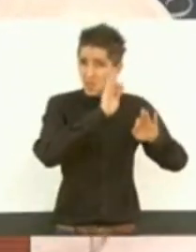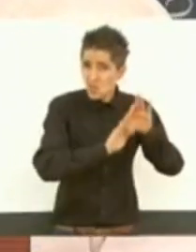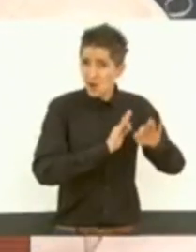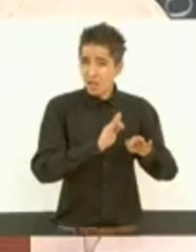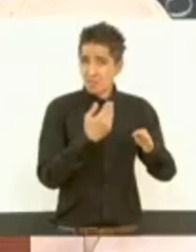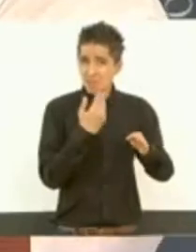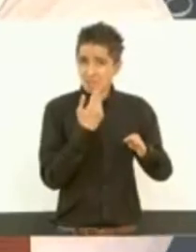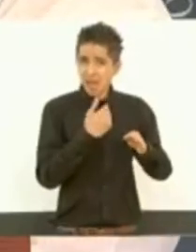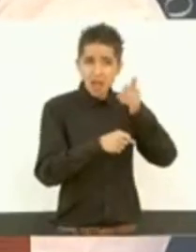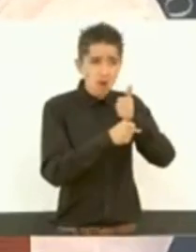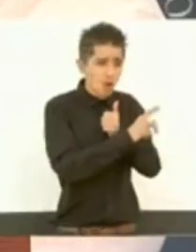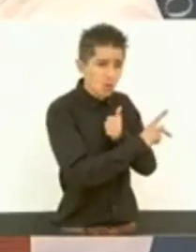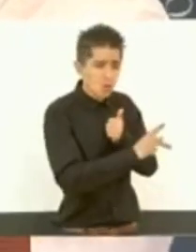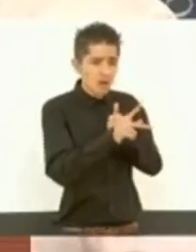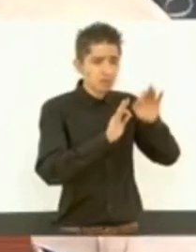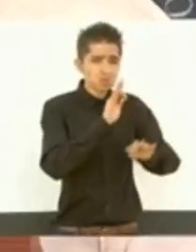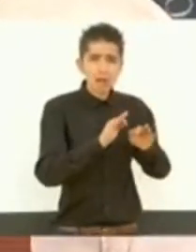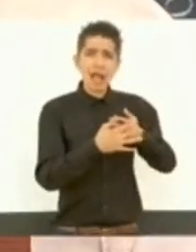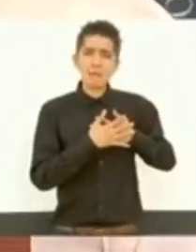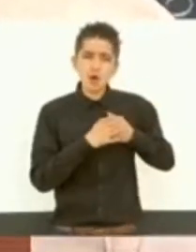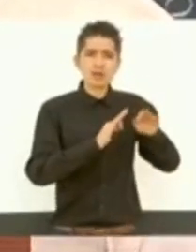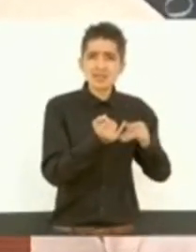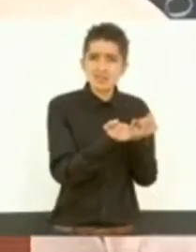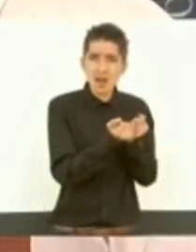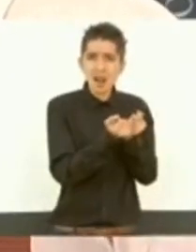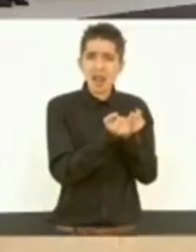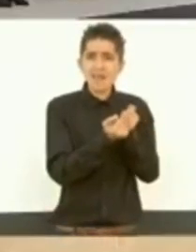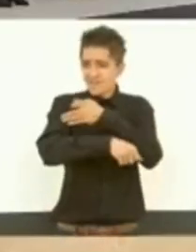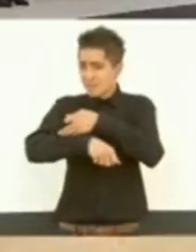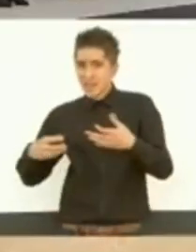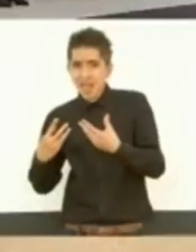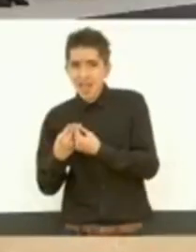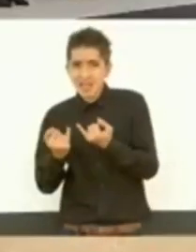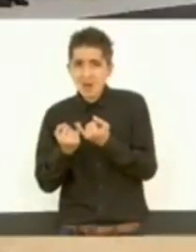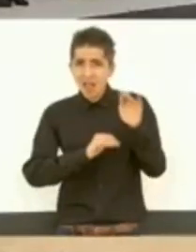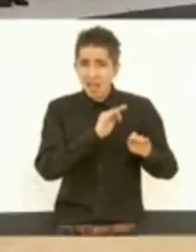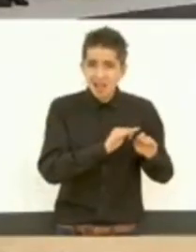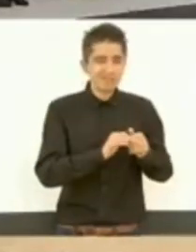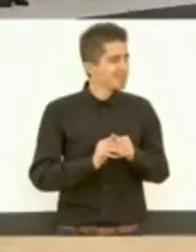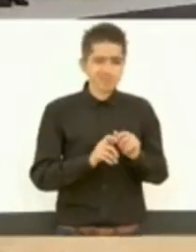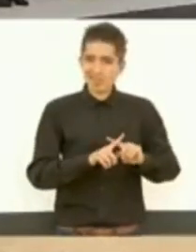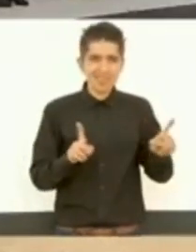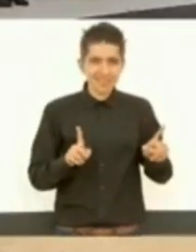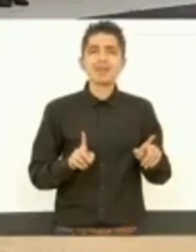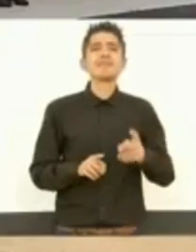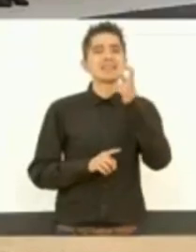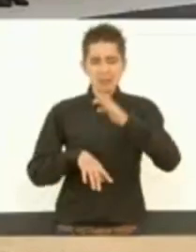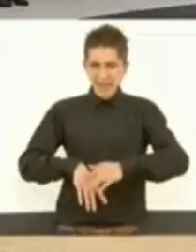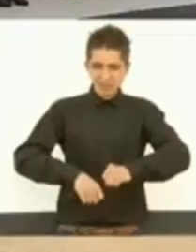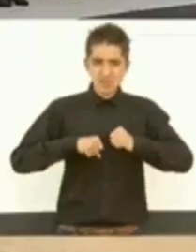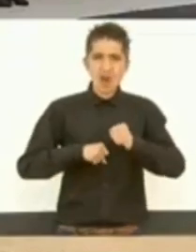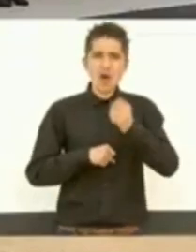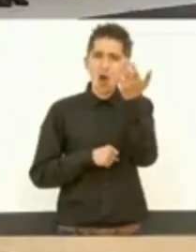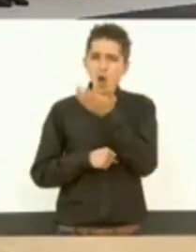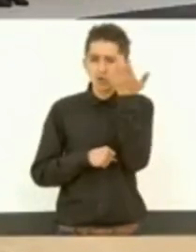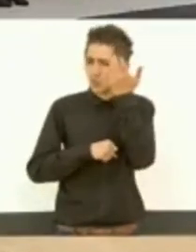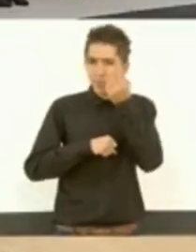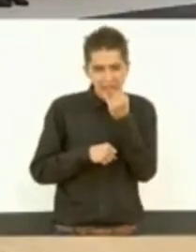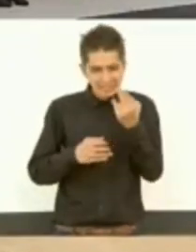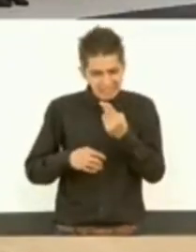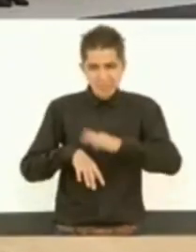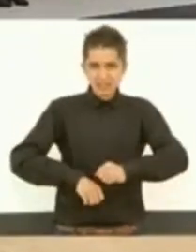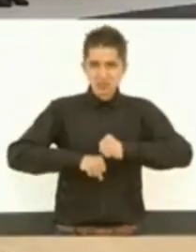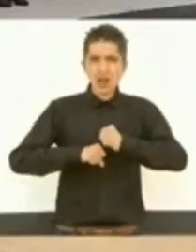el amor que se tiene en el seno de una familia. Por eso tenemos que fortalecer esas costumbres, esas buenas